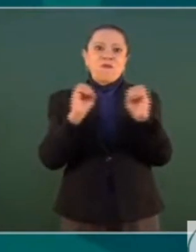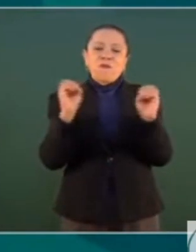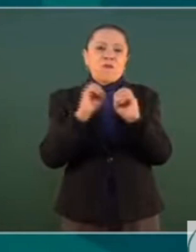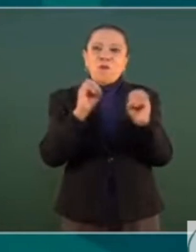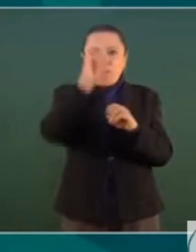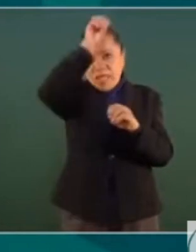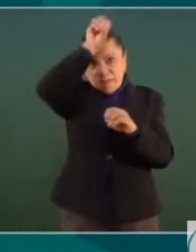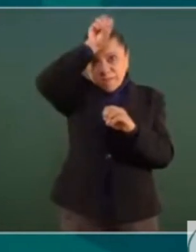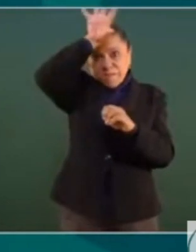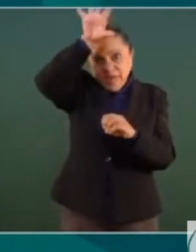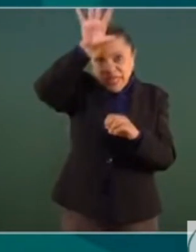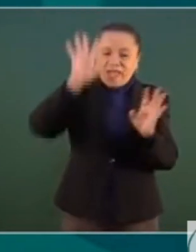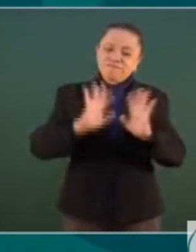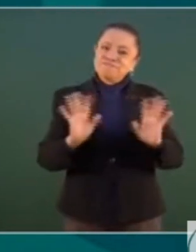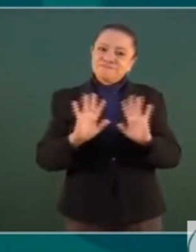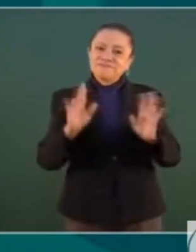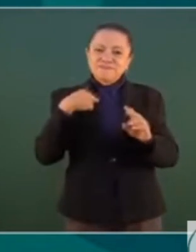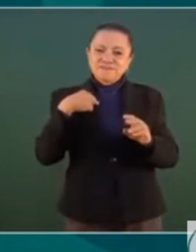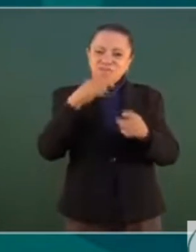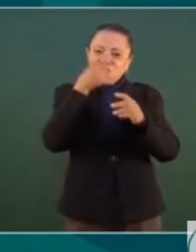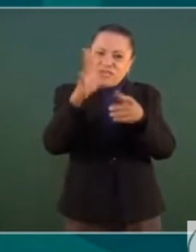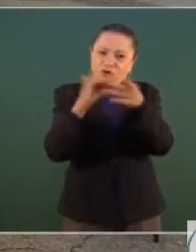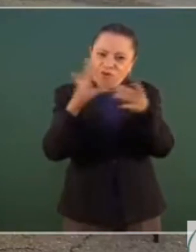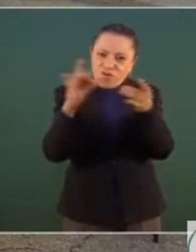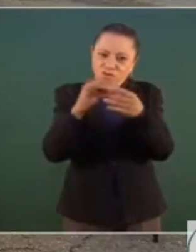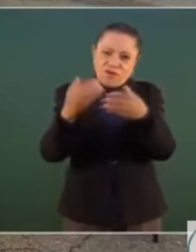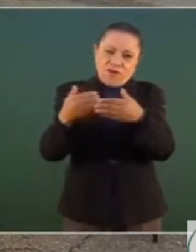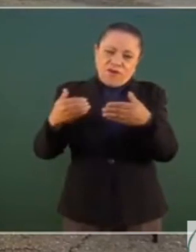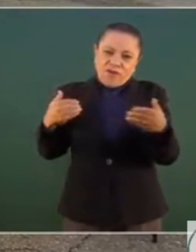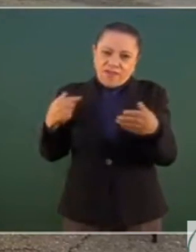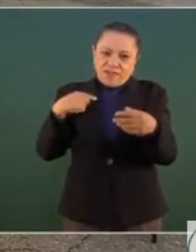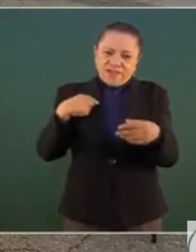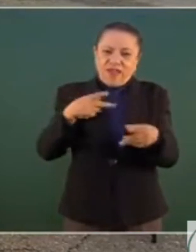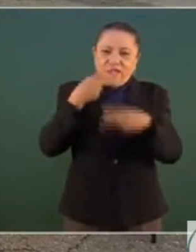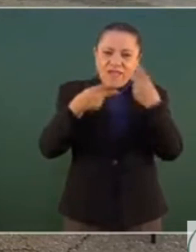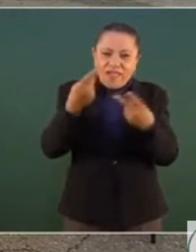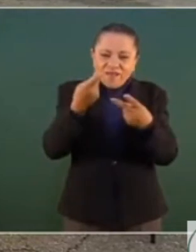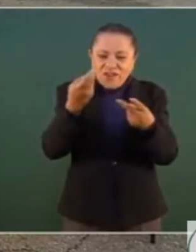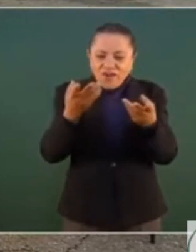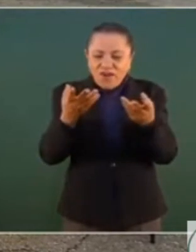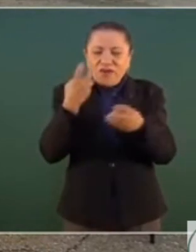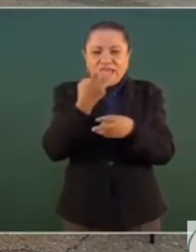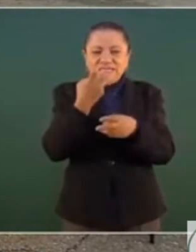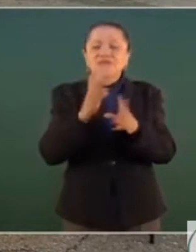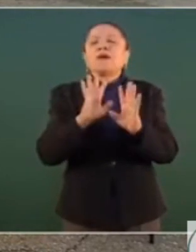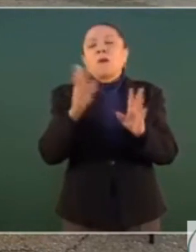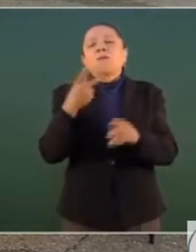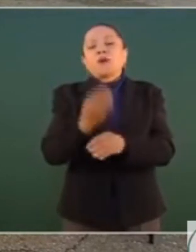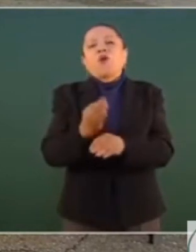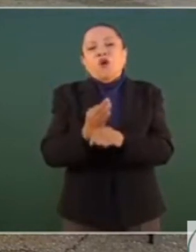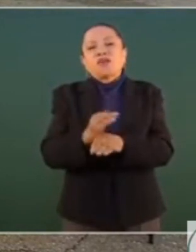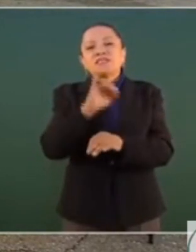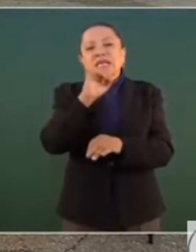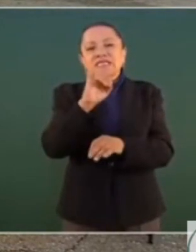Voy a dar rápido el antecedente, aunque yo no hablo de corrido, pero voy a